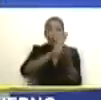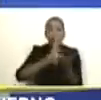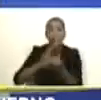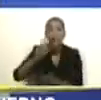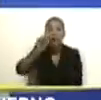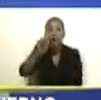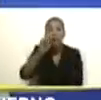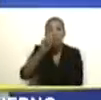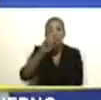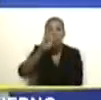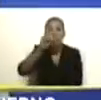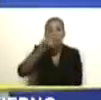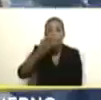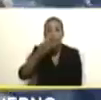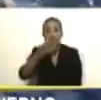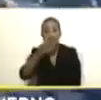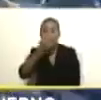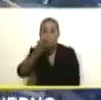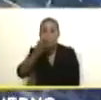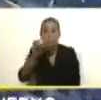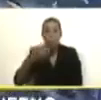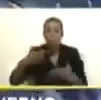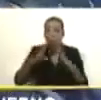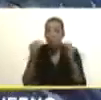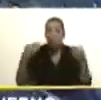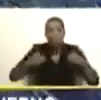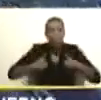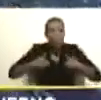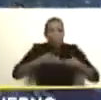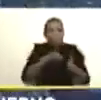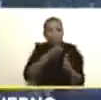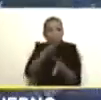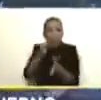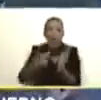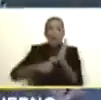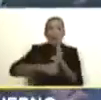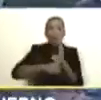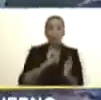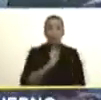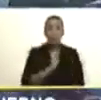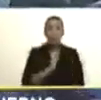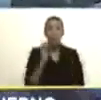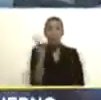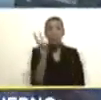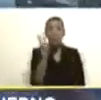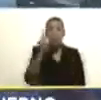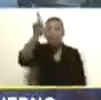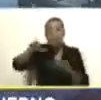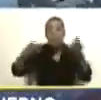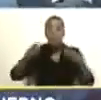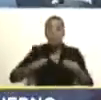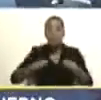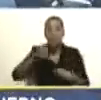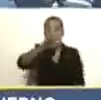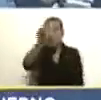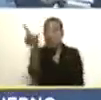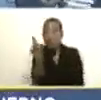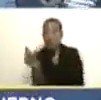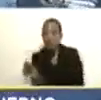para dirigir todos estos esfuerzos de identidad para los habitantes.